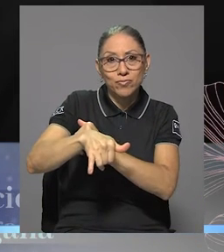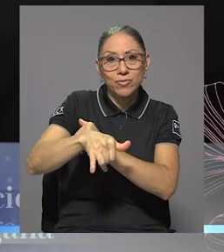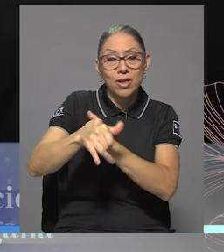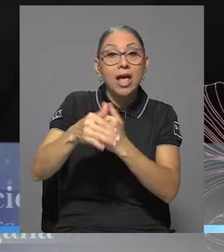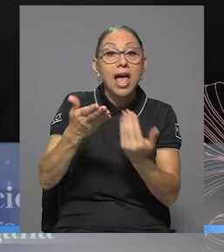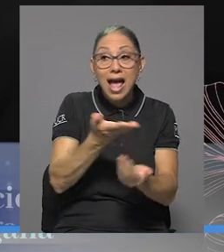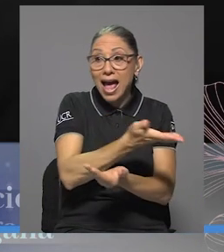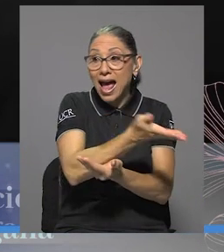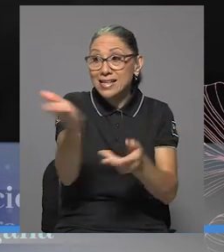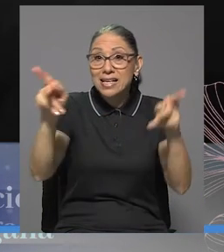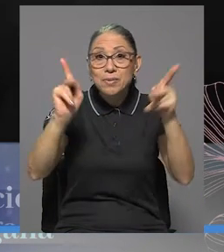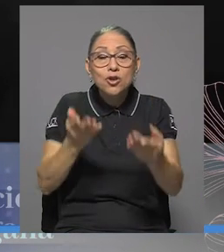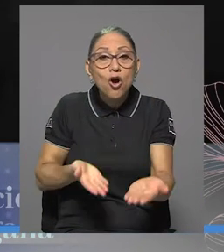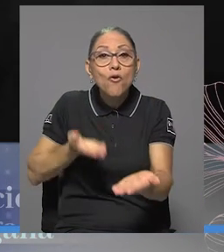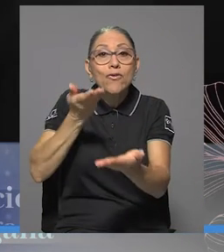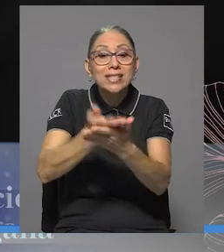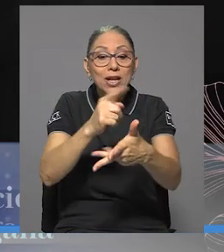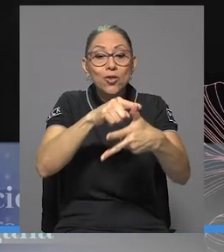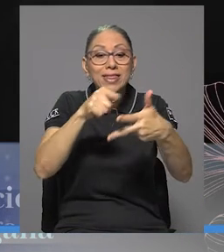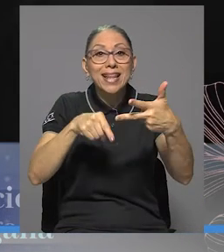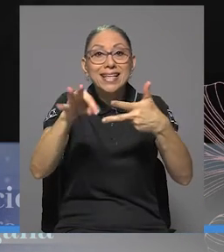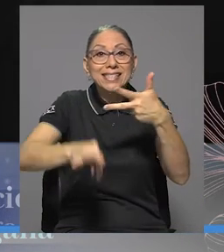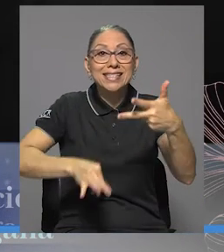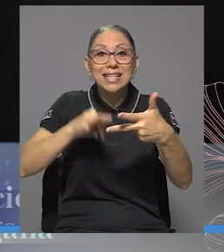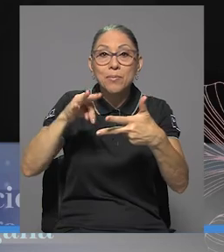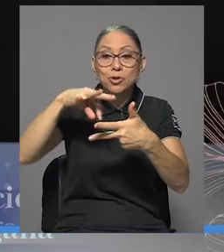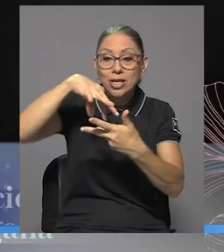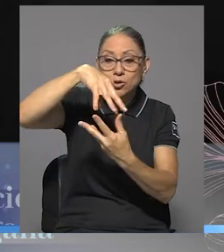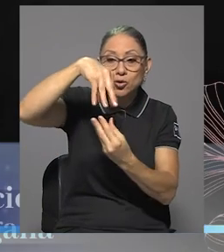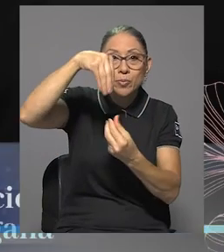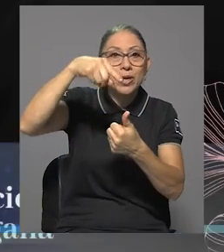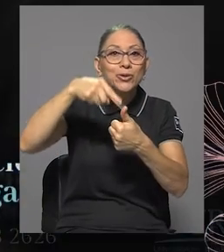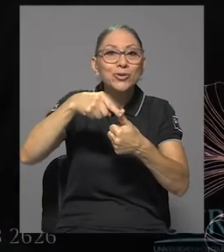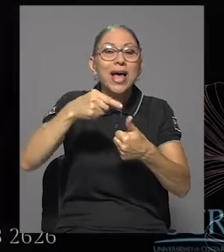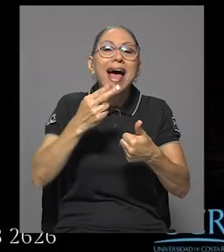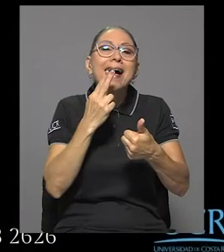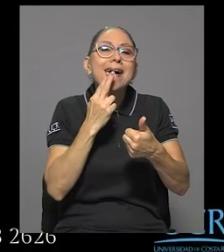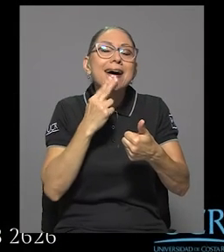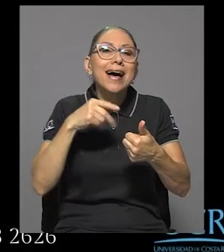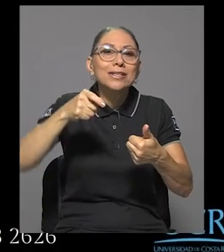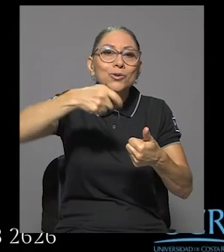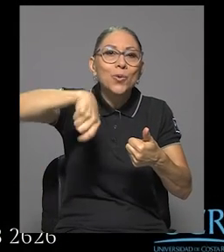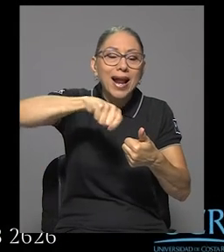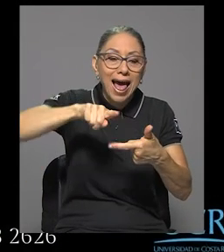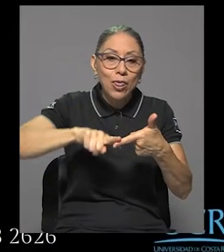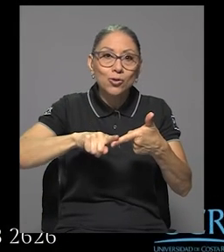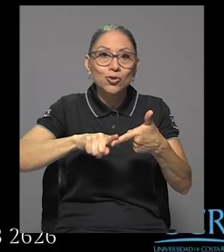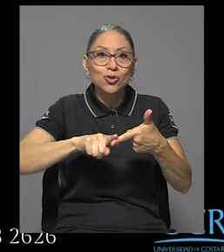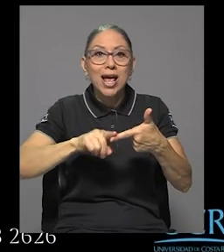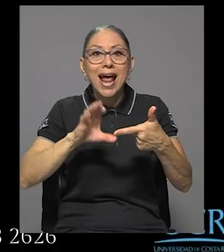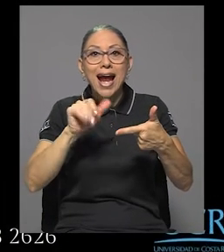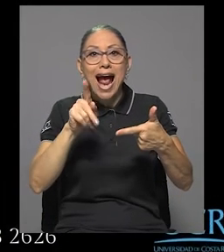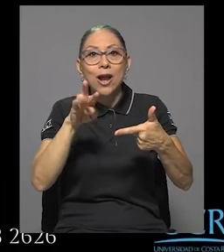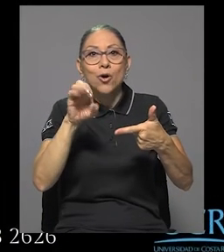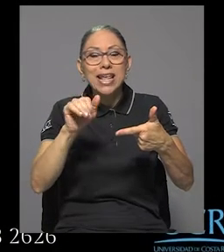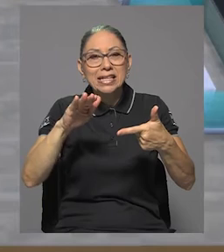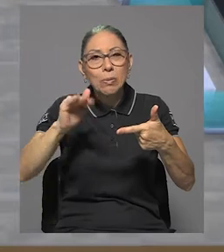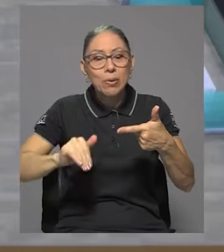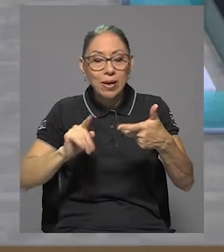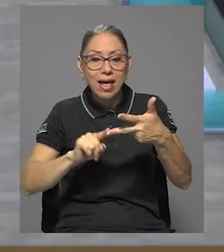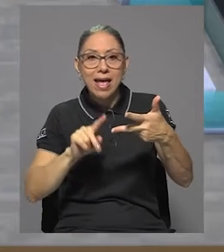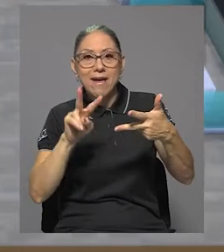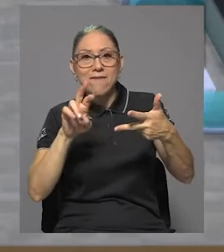ofrecieron a las personas tres clases de suspiros, azucarados, bajos en calorías y veganos. Además,